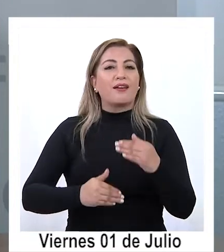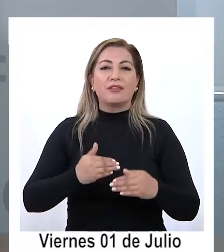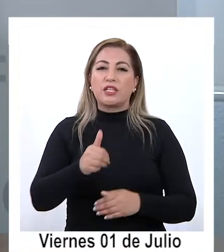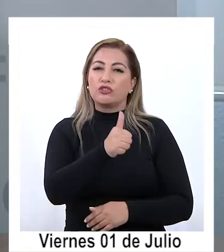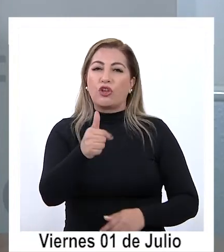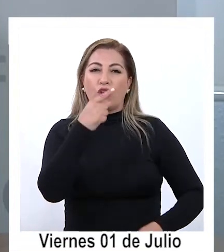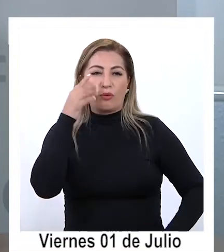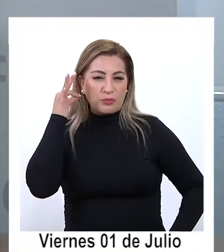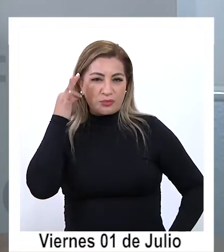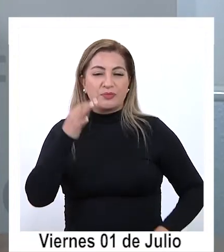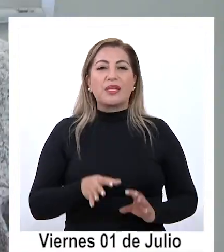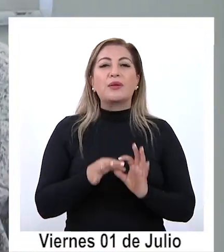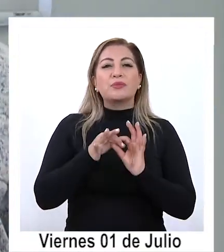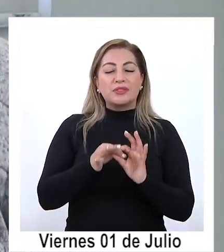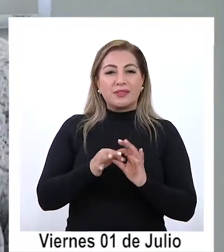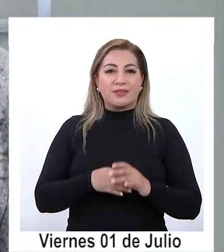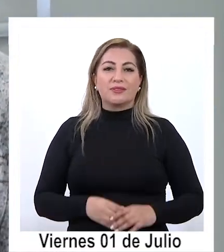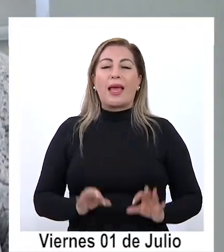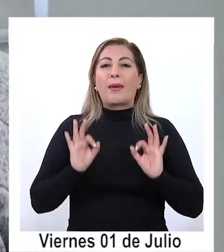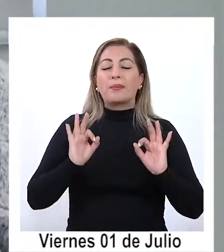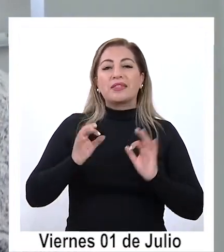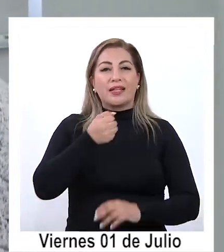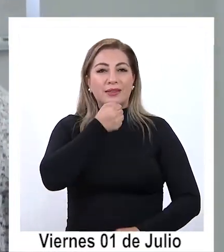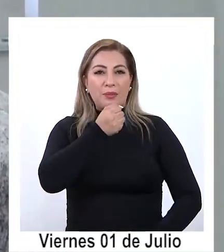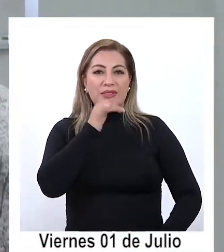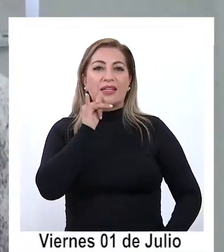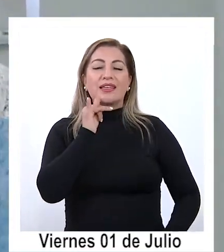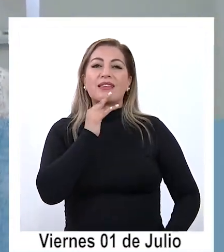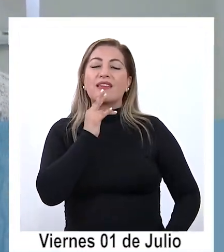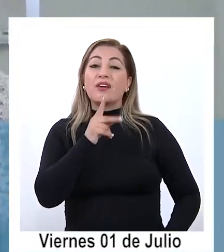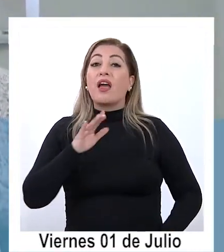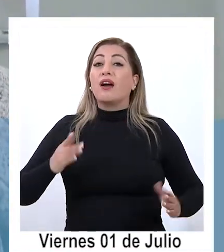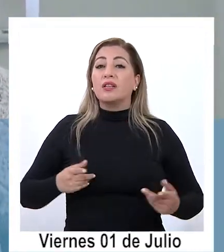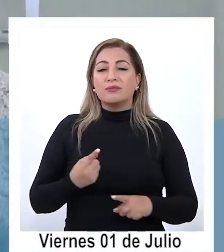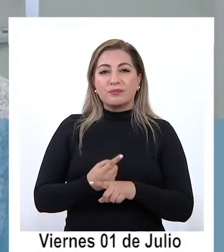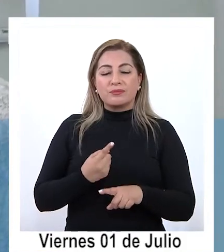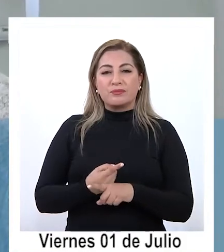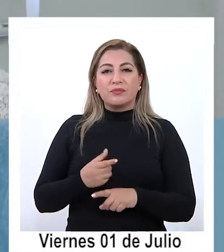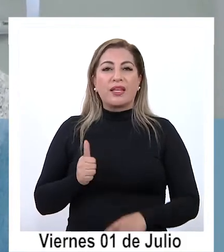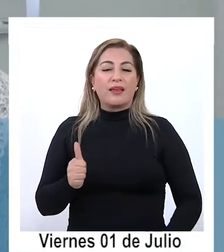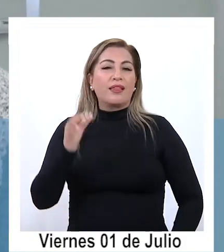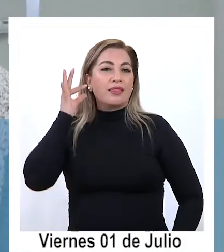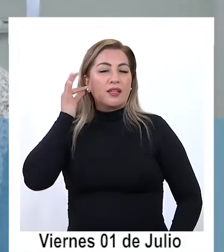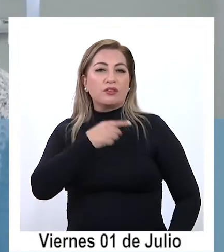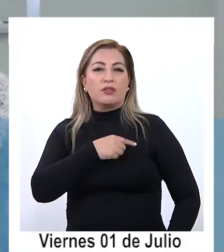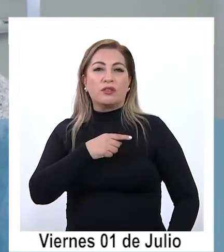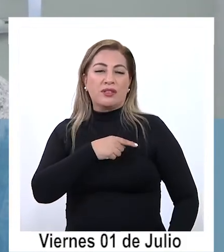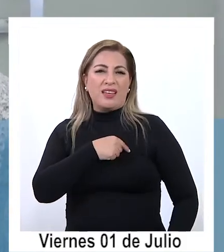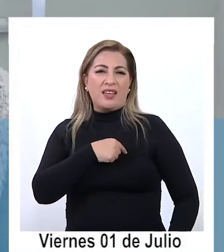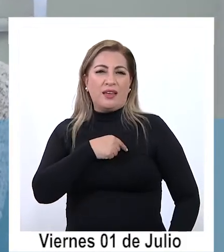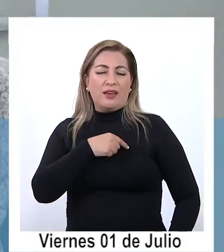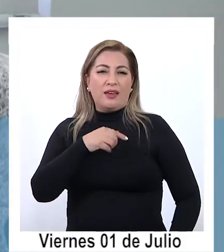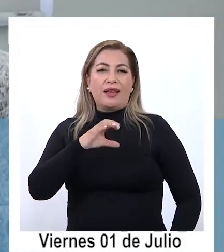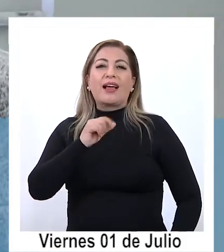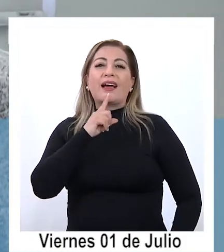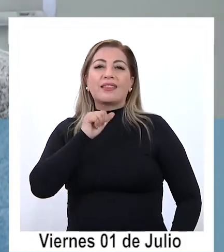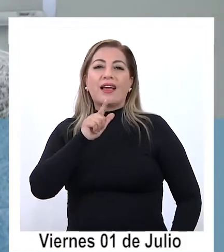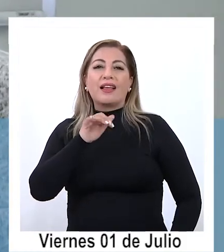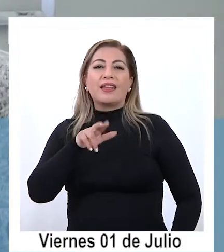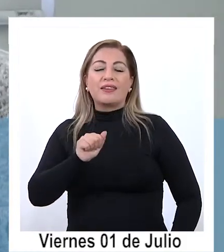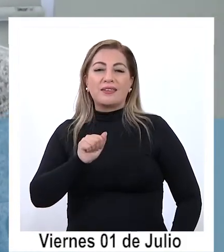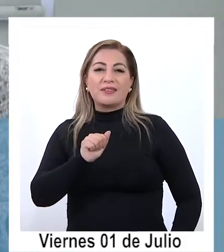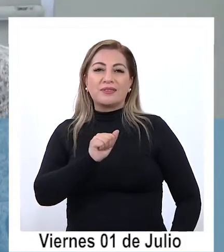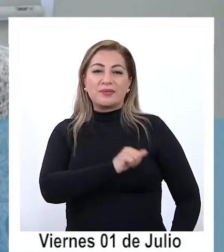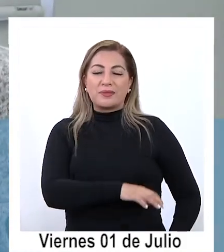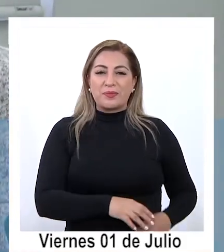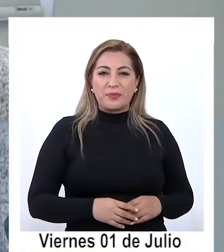entre todos y todas muchas gracias especial de prensa en Iquique Televisión en esta oportunidad con la directora regional de Corfo Catalina